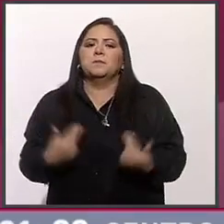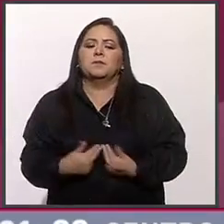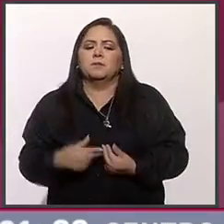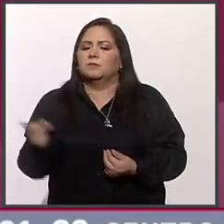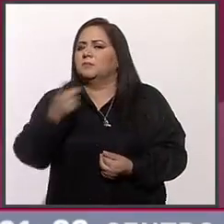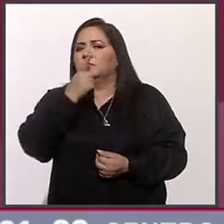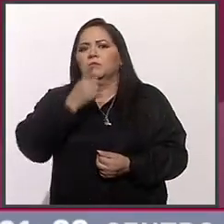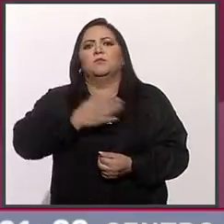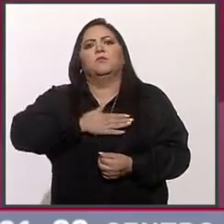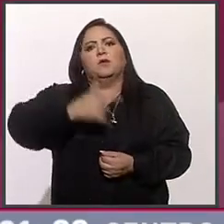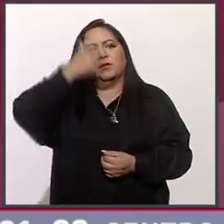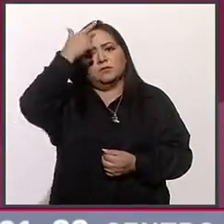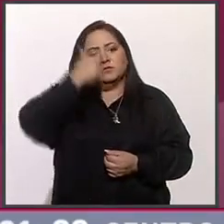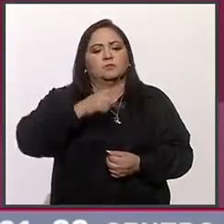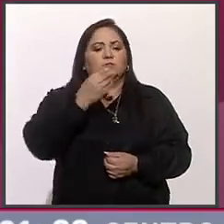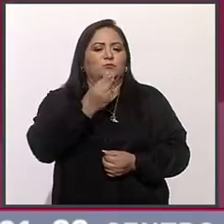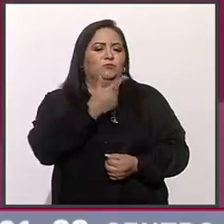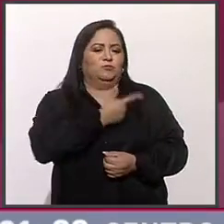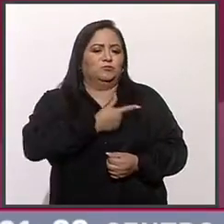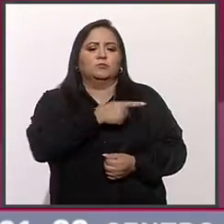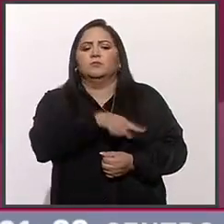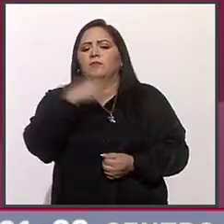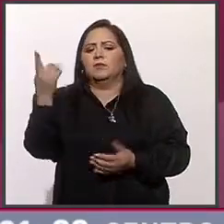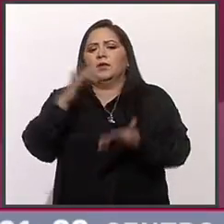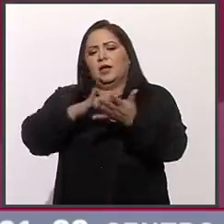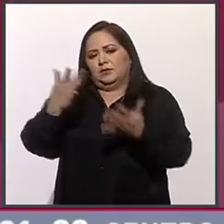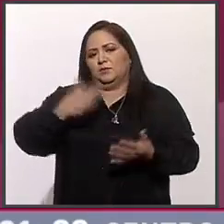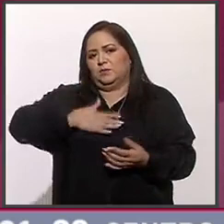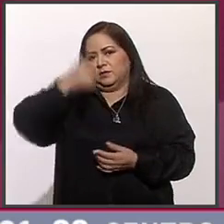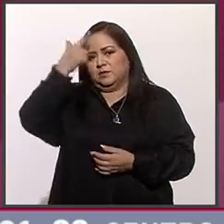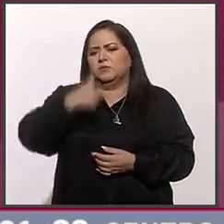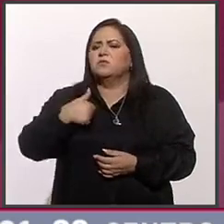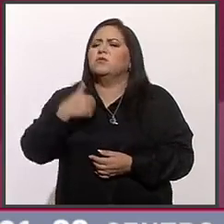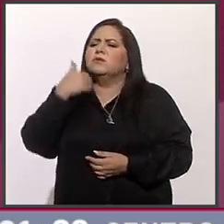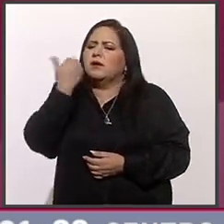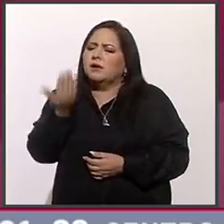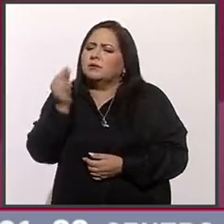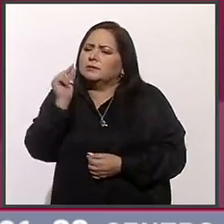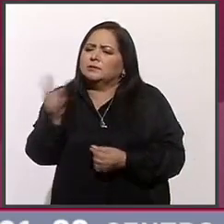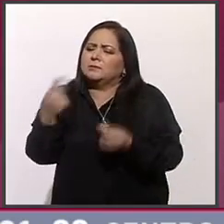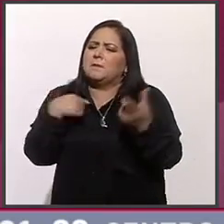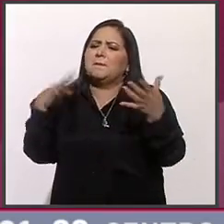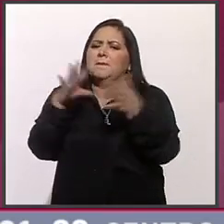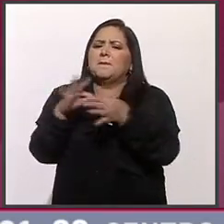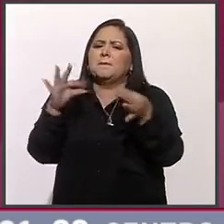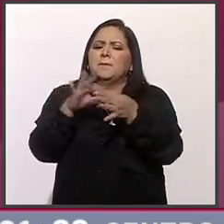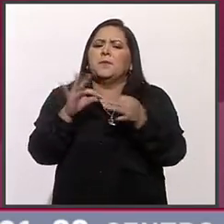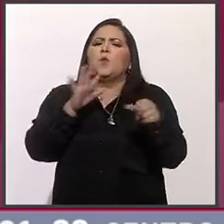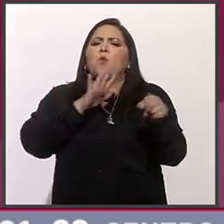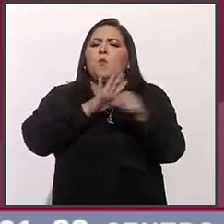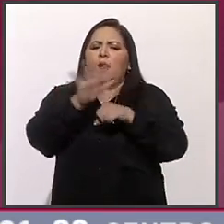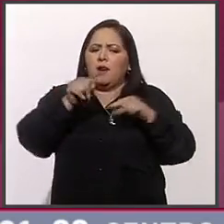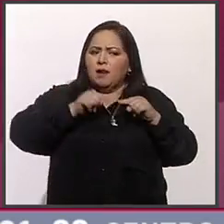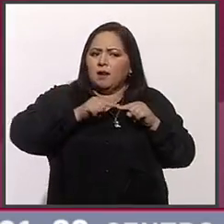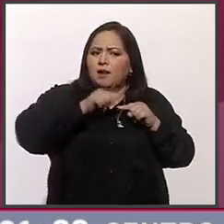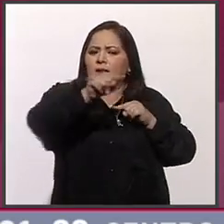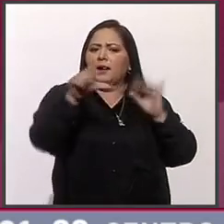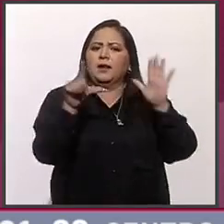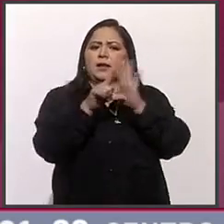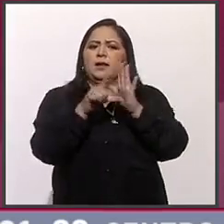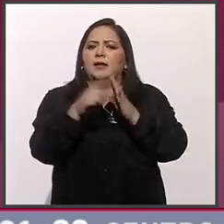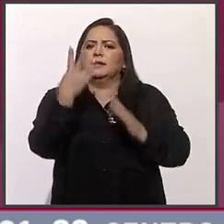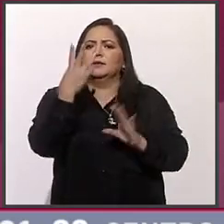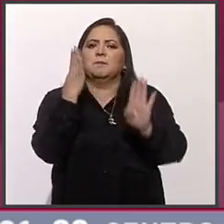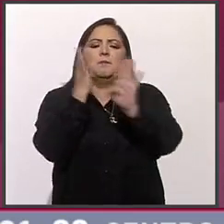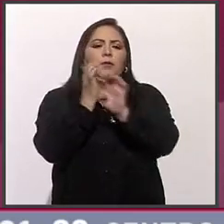Muy buenas noches. Mucho gusto. Gracias. Muy buenas noches. Les quisiera que nos contara cuál es la ruta de esta línea 3 del